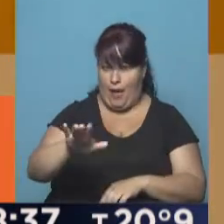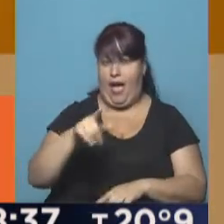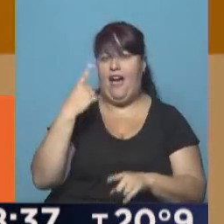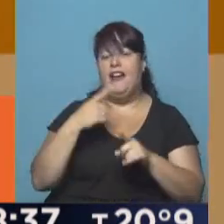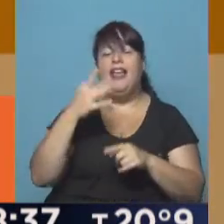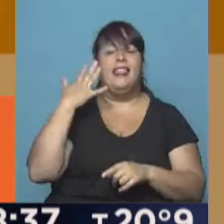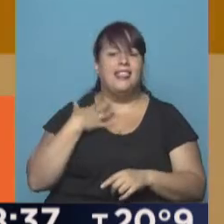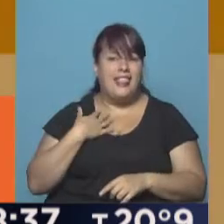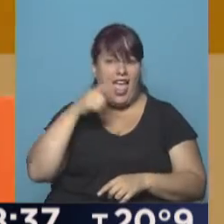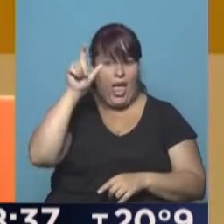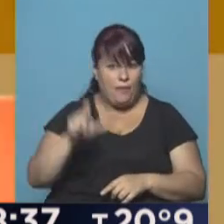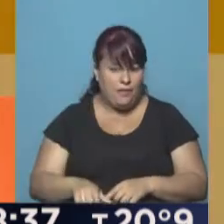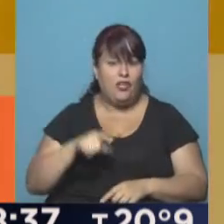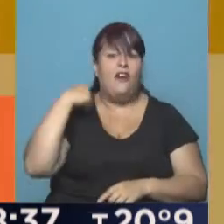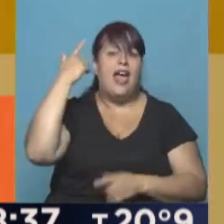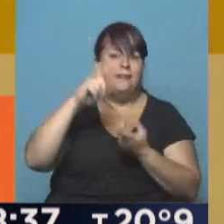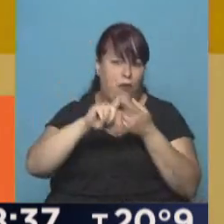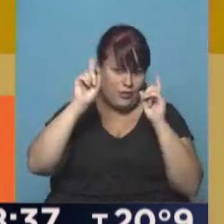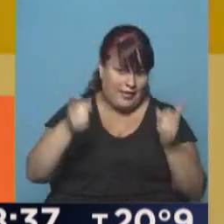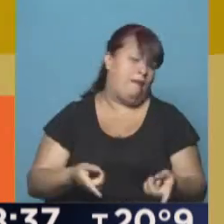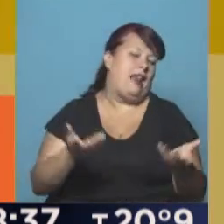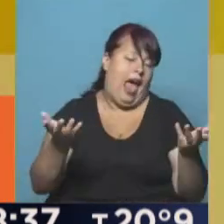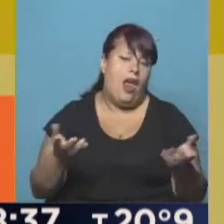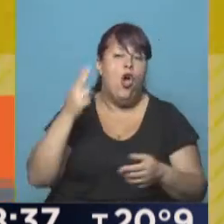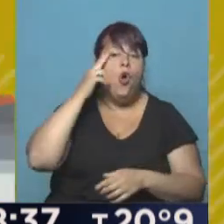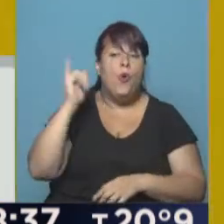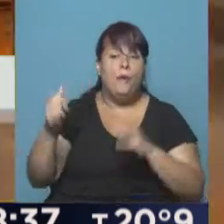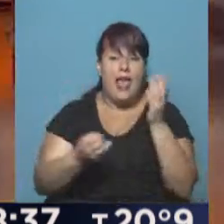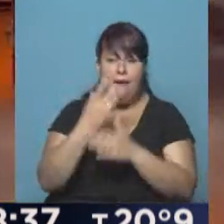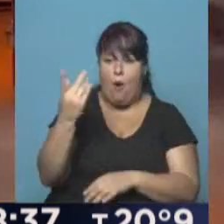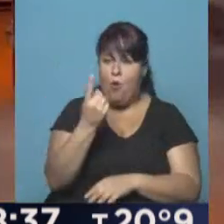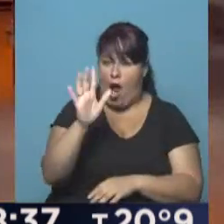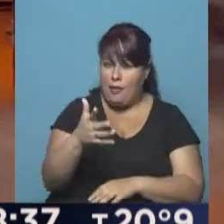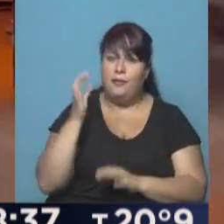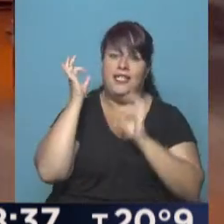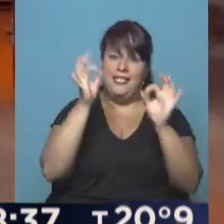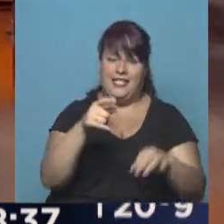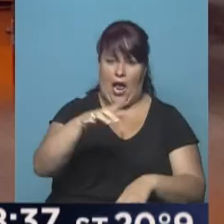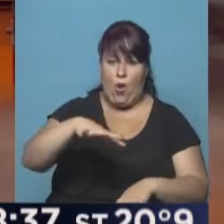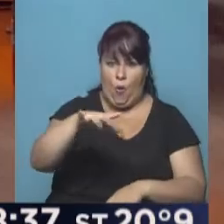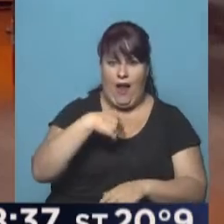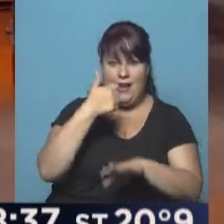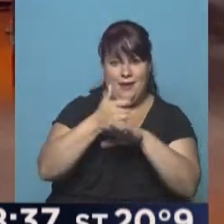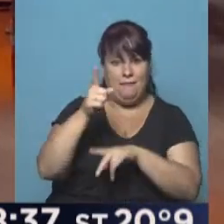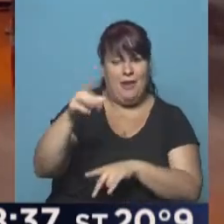tener a Carlitos Tevez como protagonista y a su futura esposa, claro, lógico. 9 y media de la mañana, en menos de una hora, está llegando al lugar donde estamos ubicados, allí con Daniel Castaño.